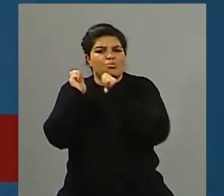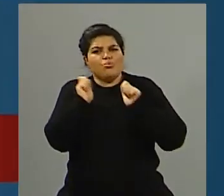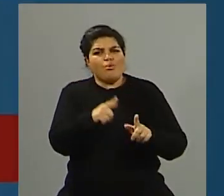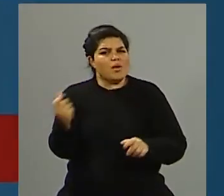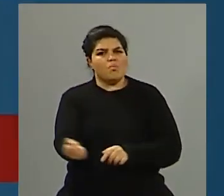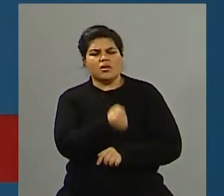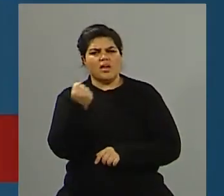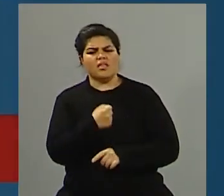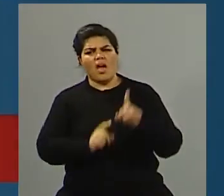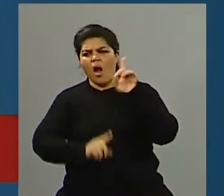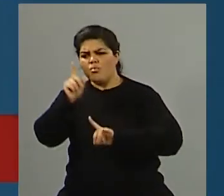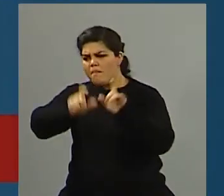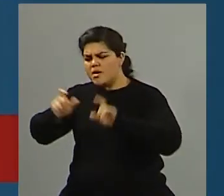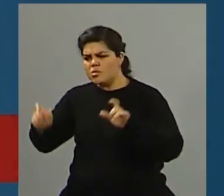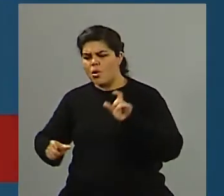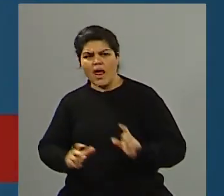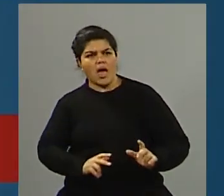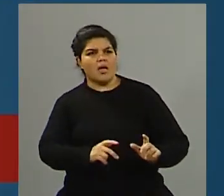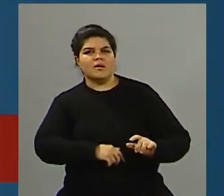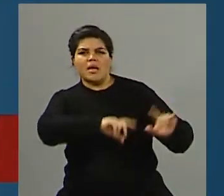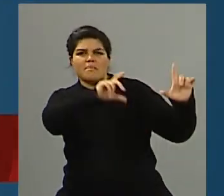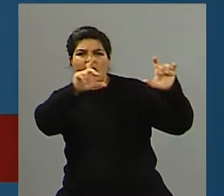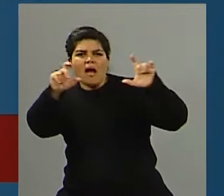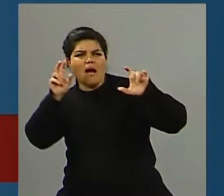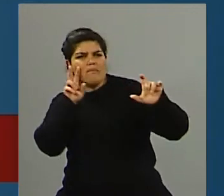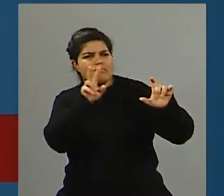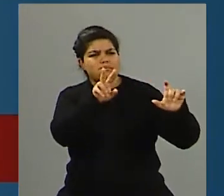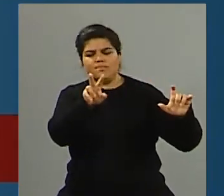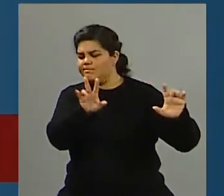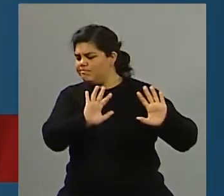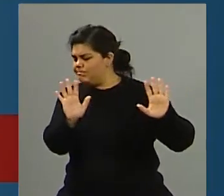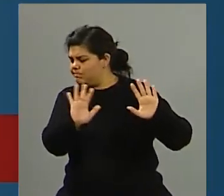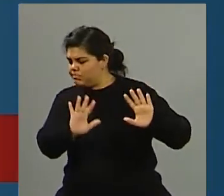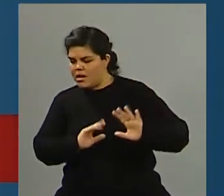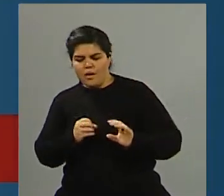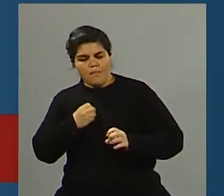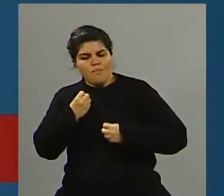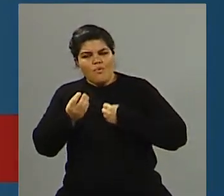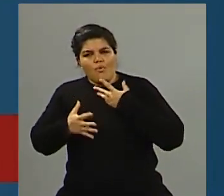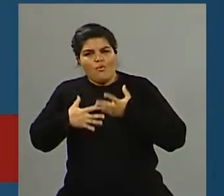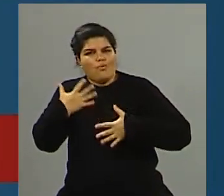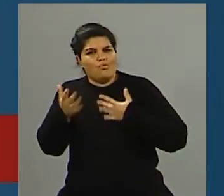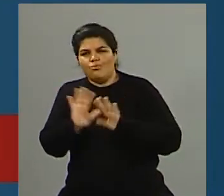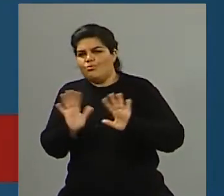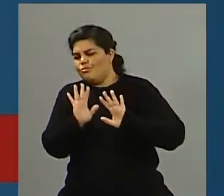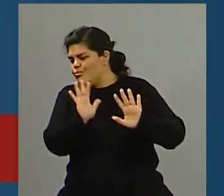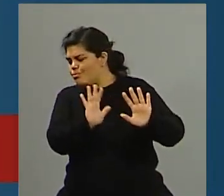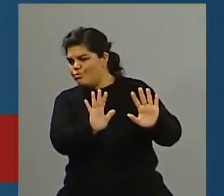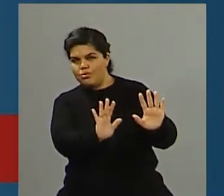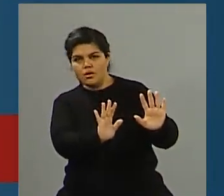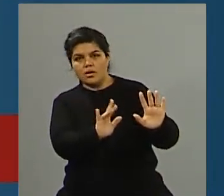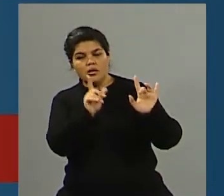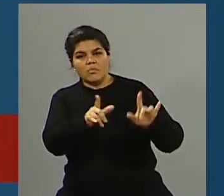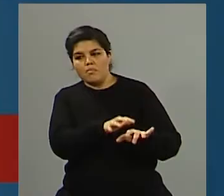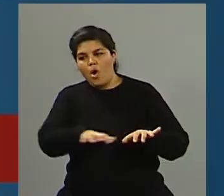ni mirar las imágenes, los que están viviendo acá. Se emocionan de alguna manera, y aparte Manhattan